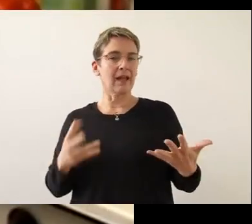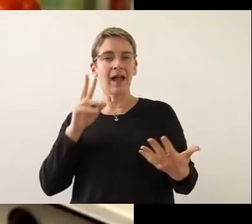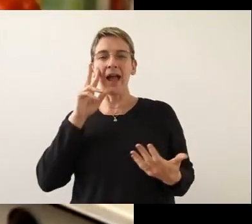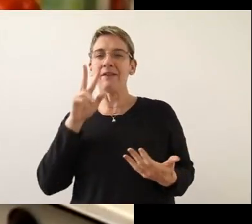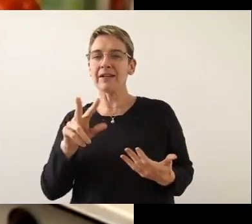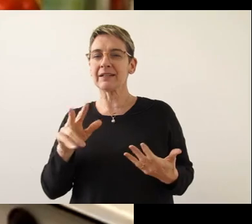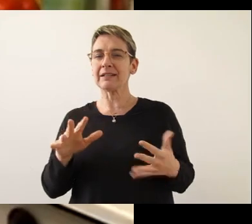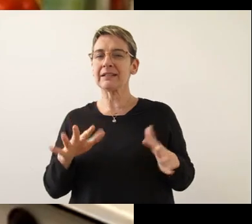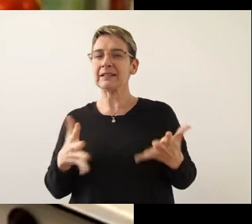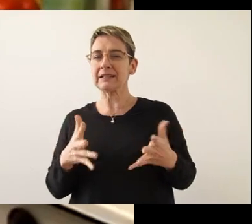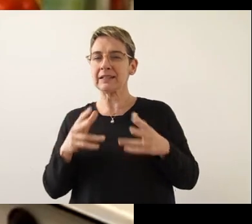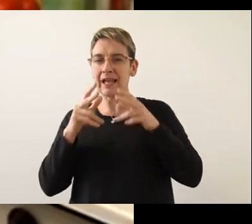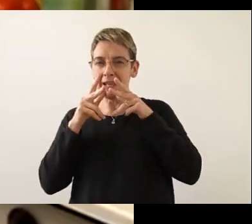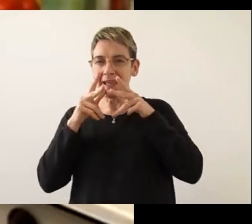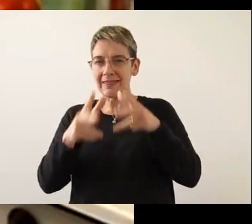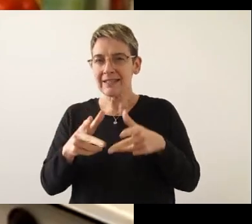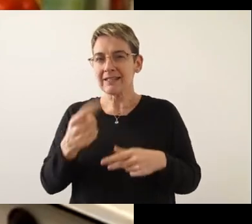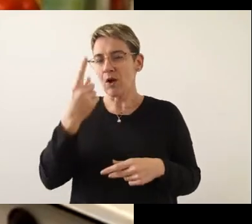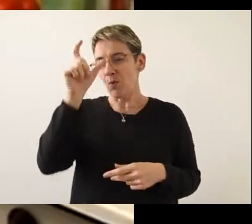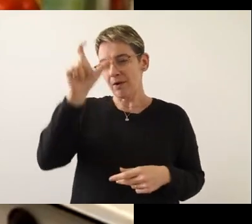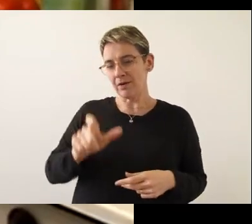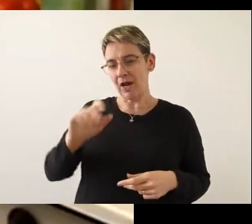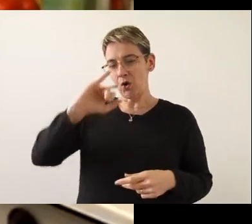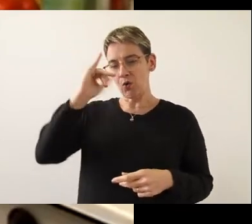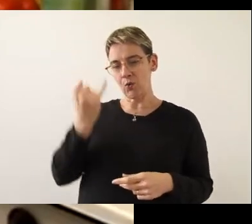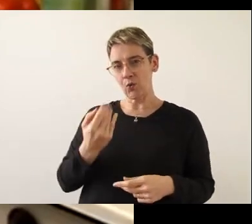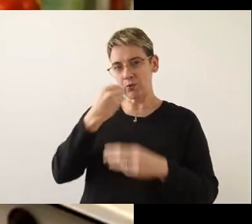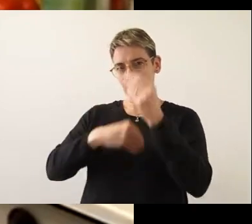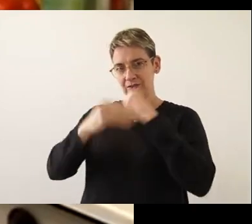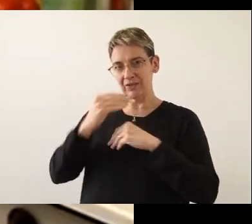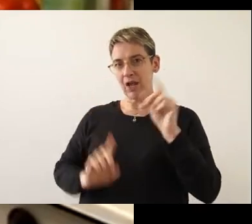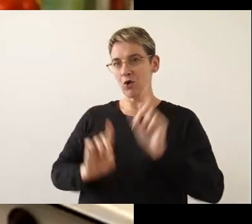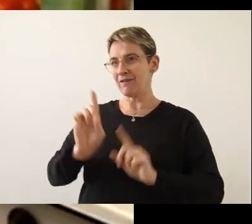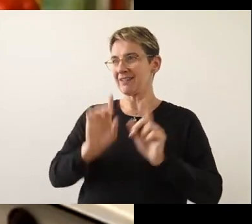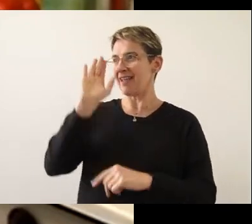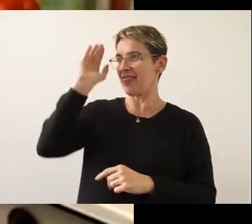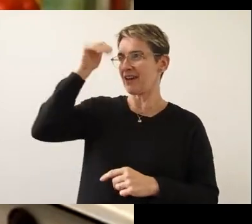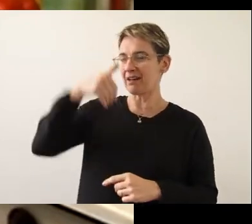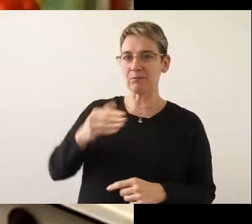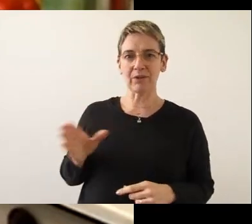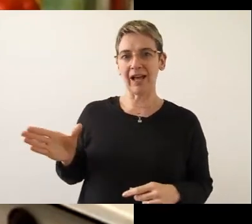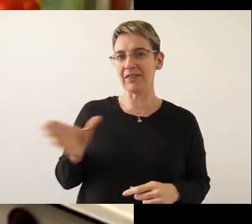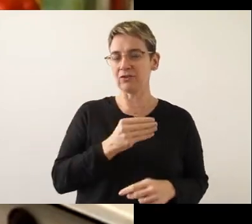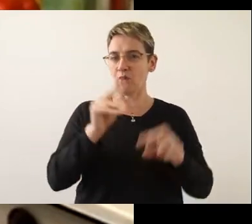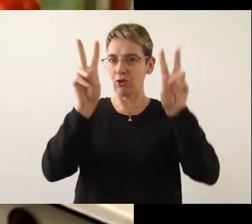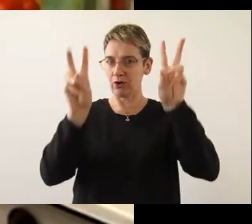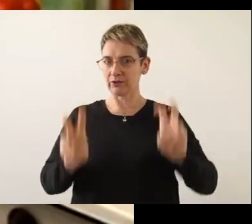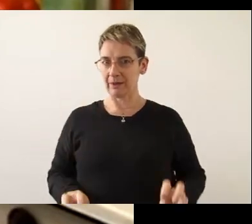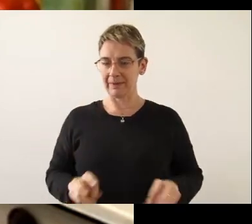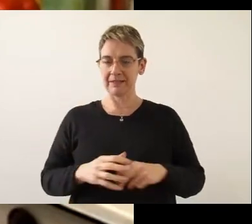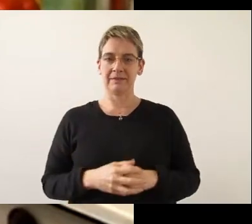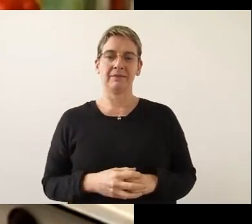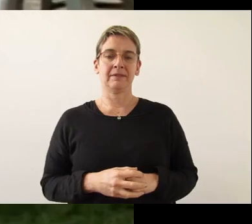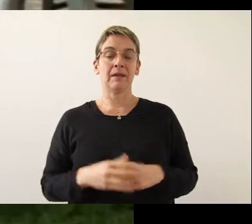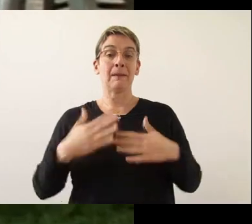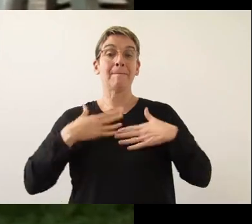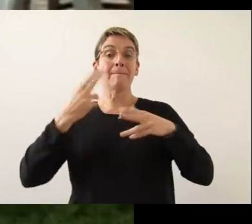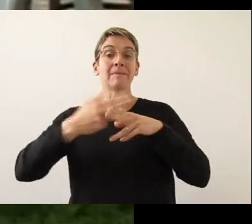Vamos a ver qué opina una nutricionista de la Universidad de la República de todos estos temas.